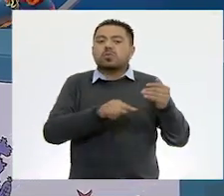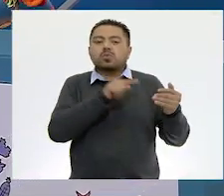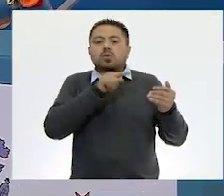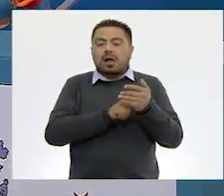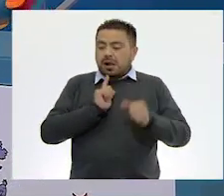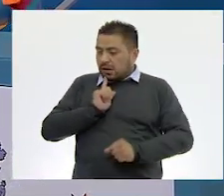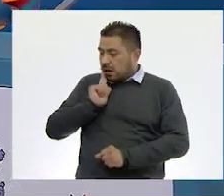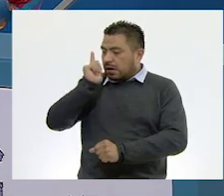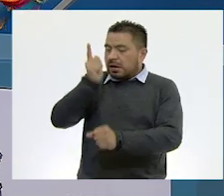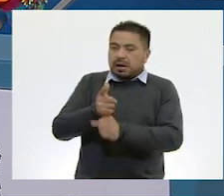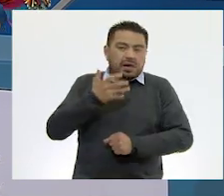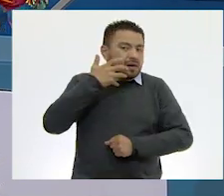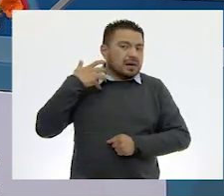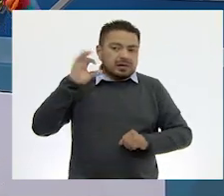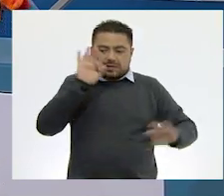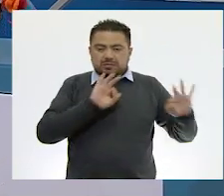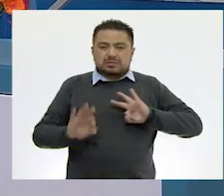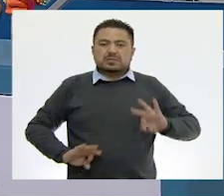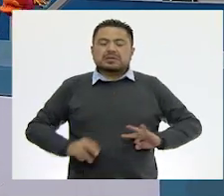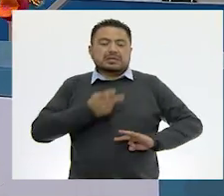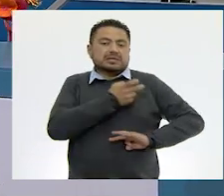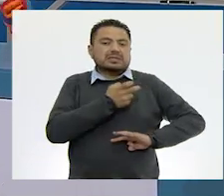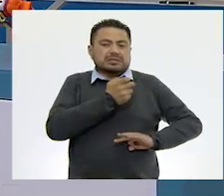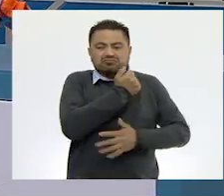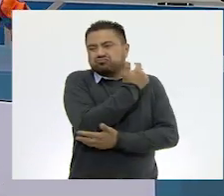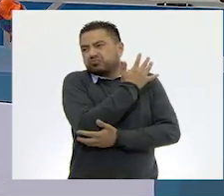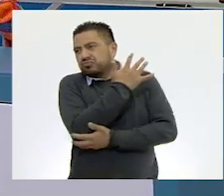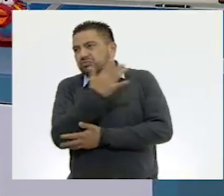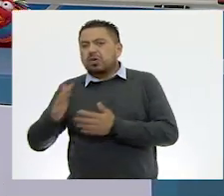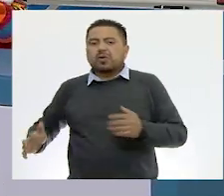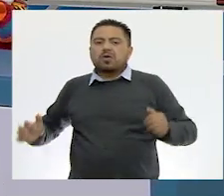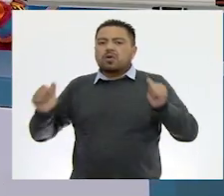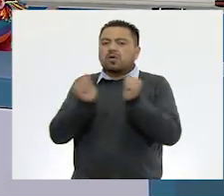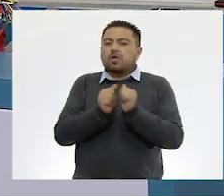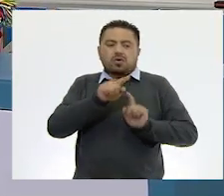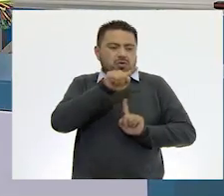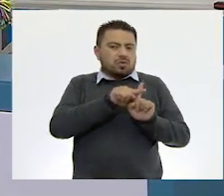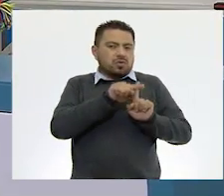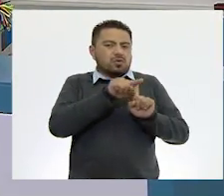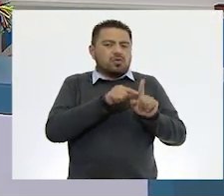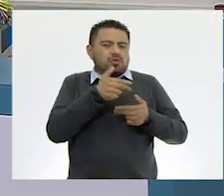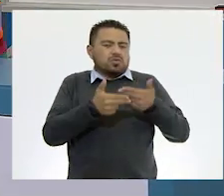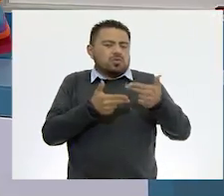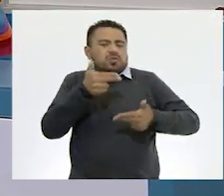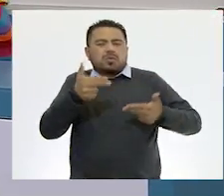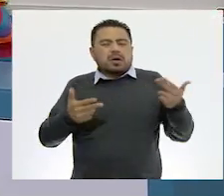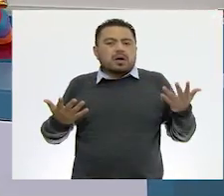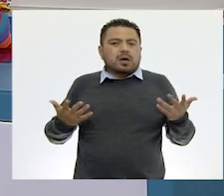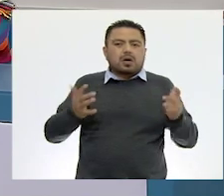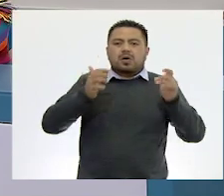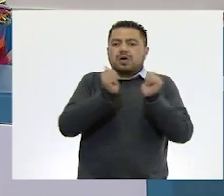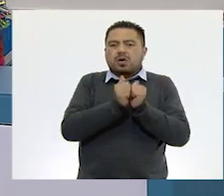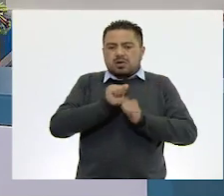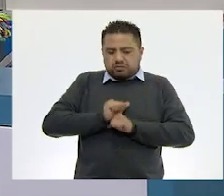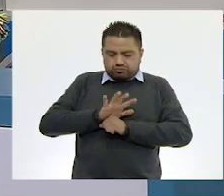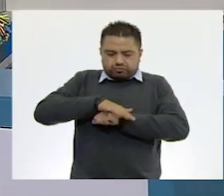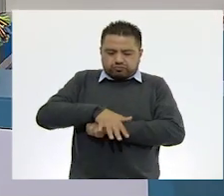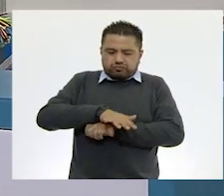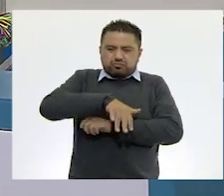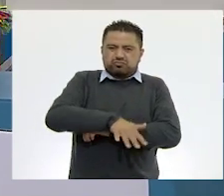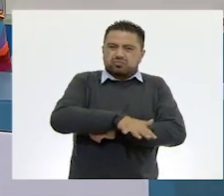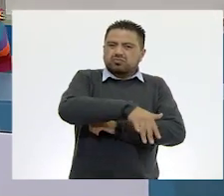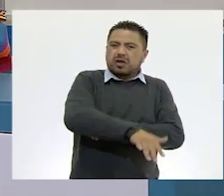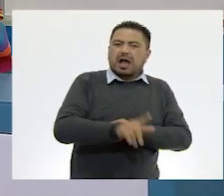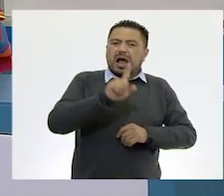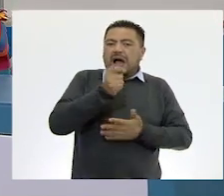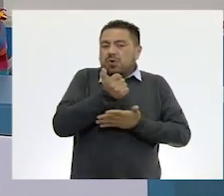observó al jaguar fue una selva con clima húmedo, con cascadas de agua azul,